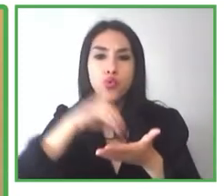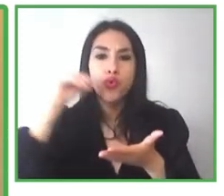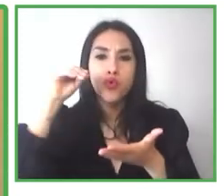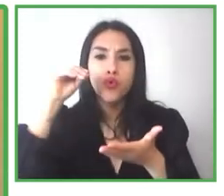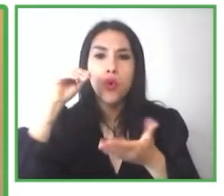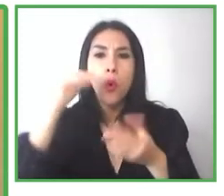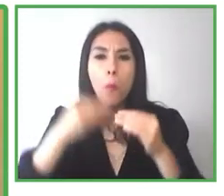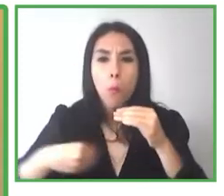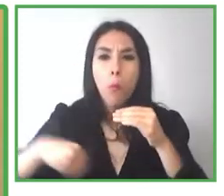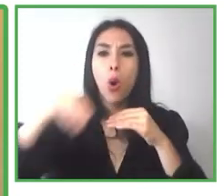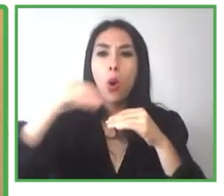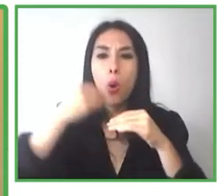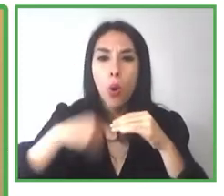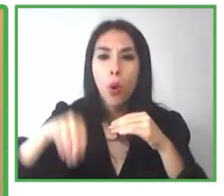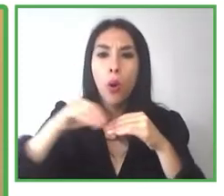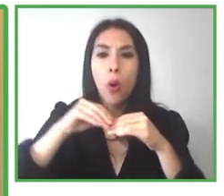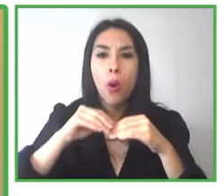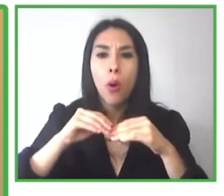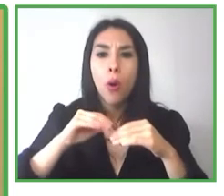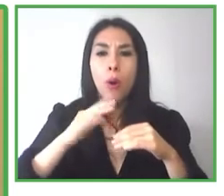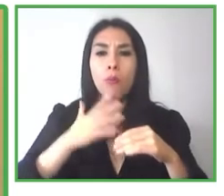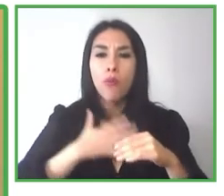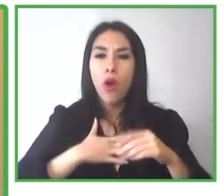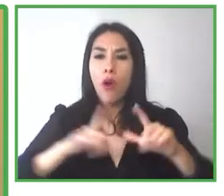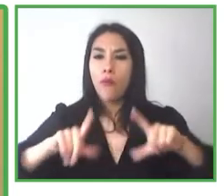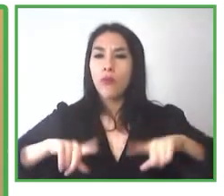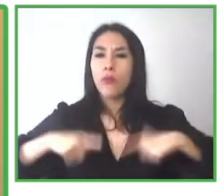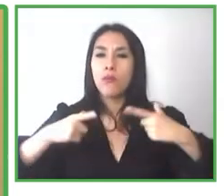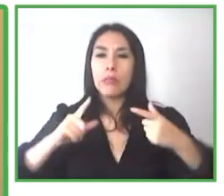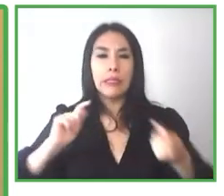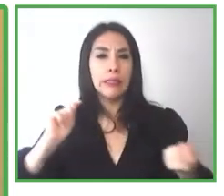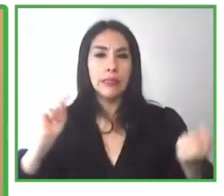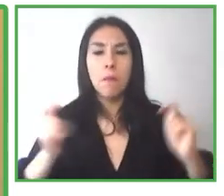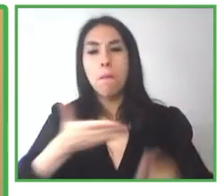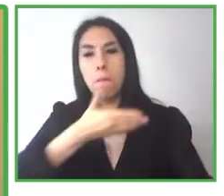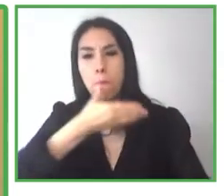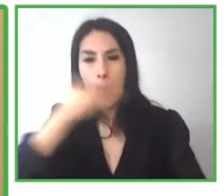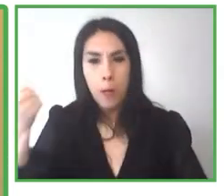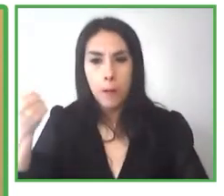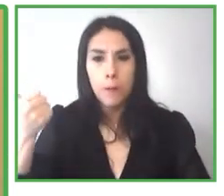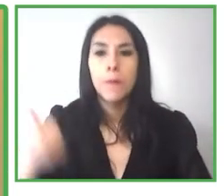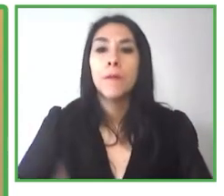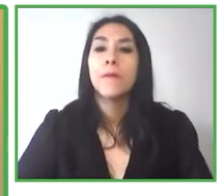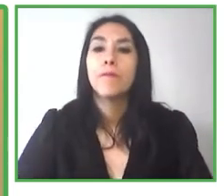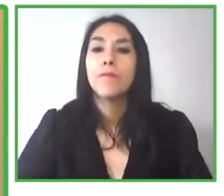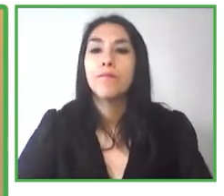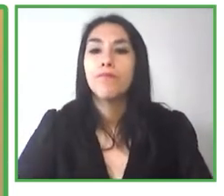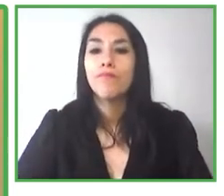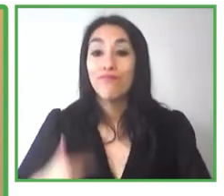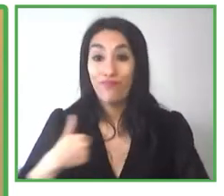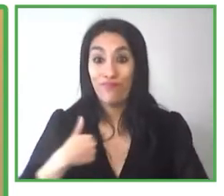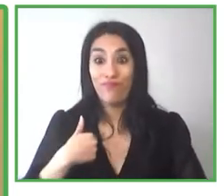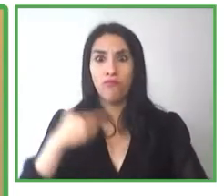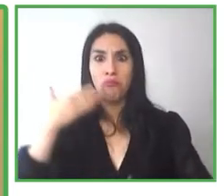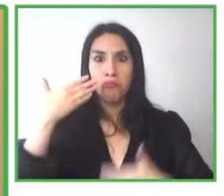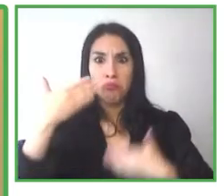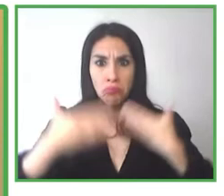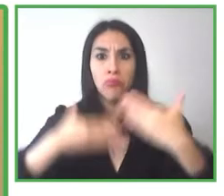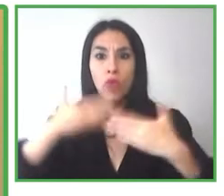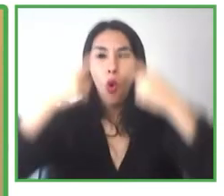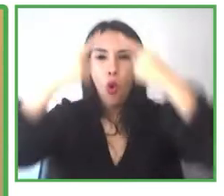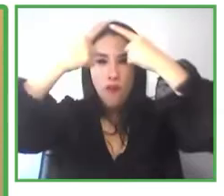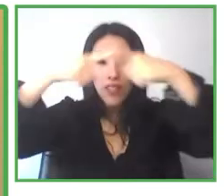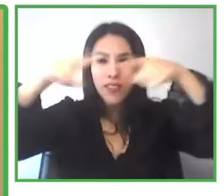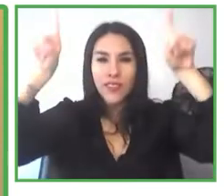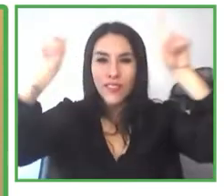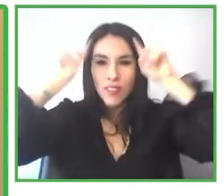las capacidades transformadoras que tiene para mejorar la vida de las personas. Mientras avanzaba en mi carrera universitaria